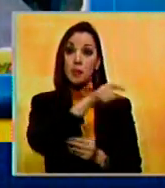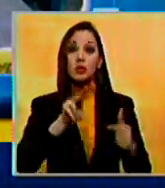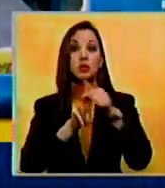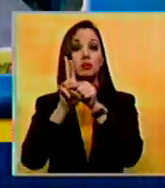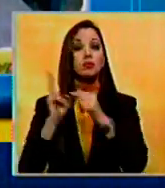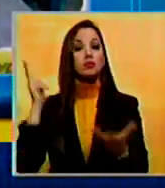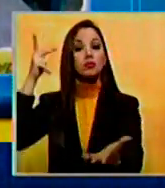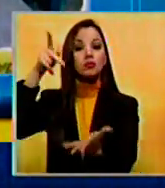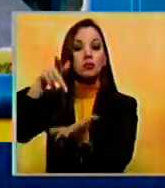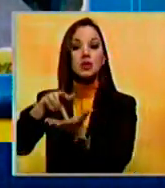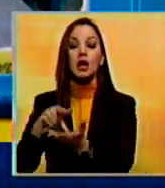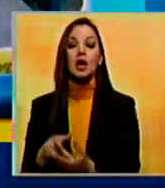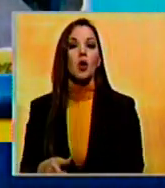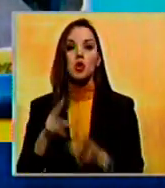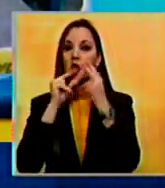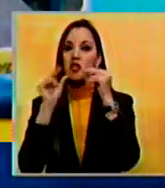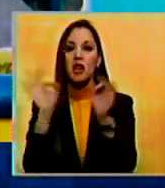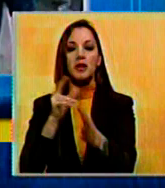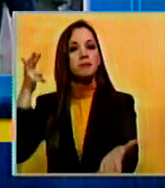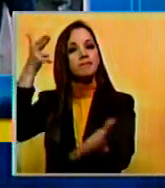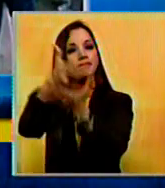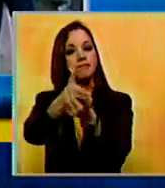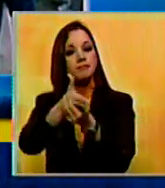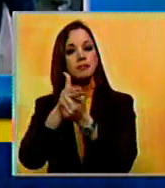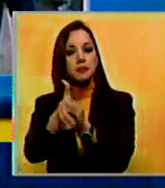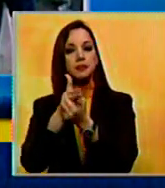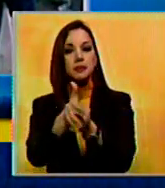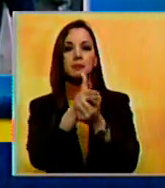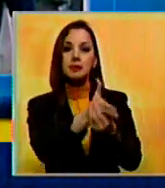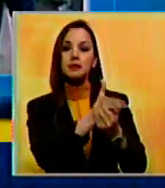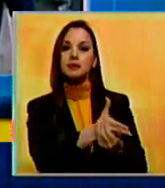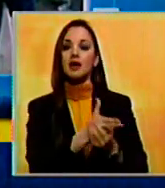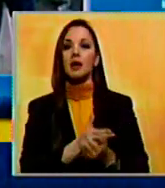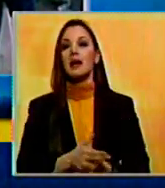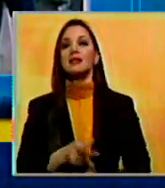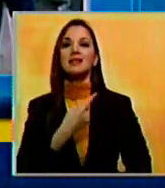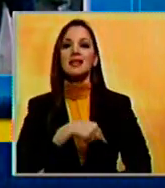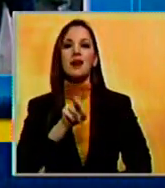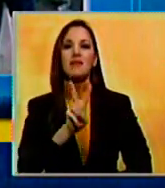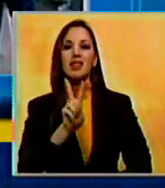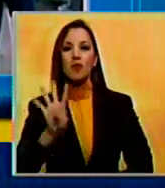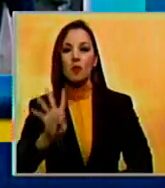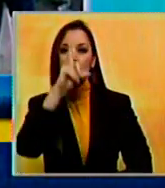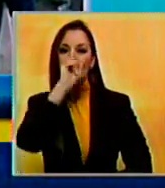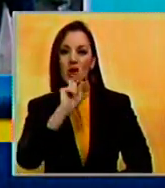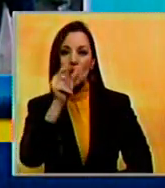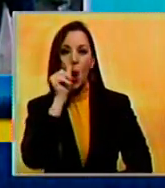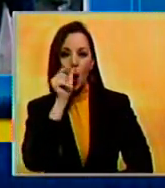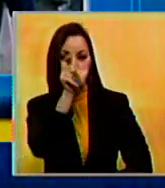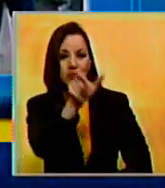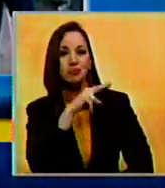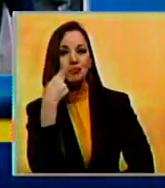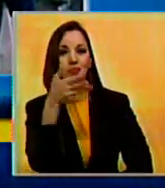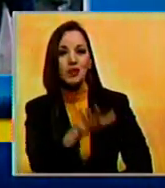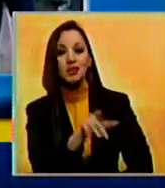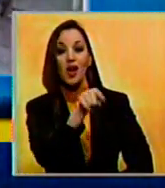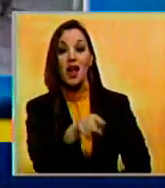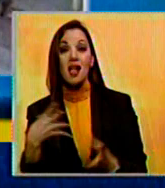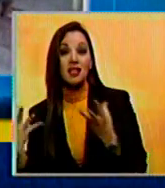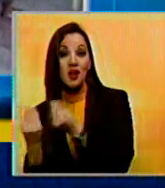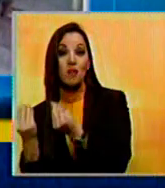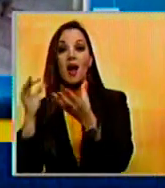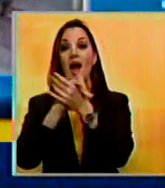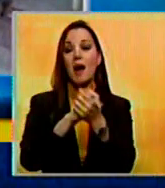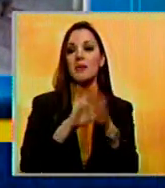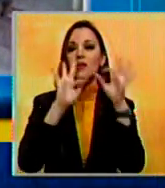llegaron al lugar y sin mediar palabras, abrieron fuego contra José Ricardo Castillo, de 24 años de edad. Quien se encontraba en el lugar en compañía de